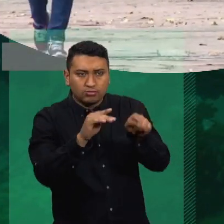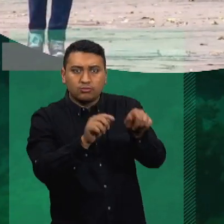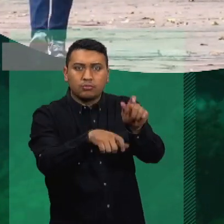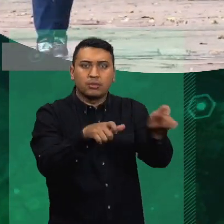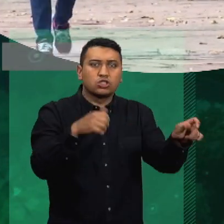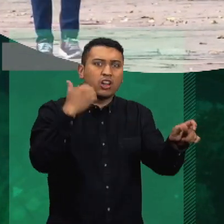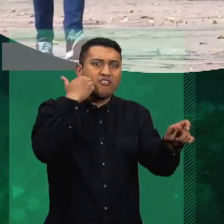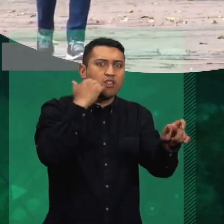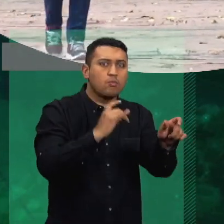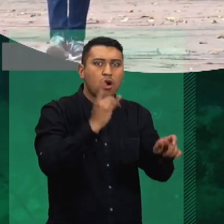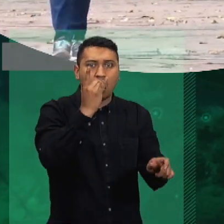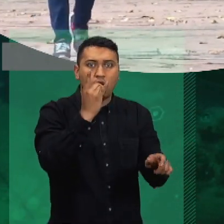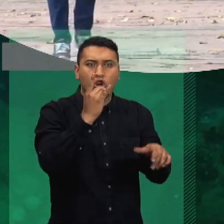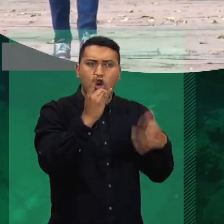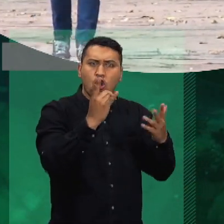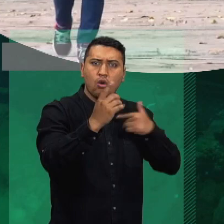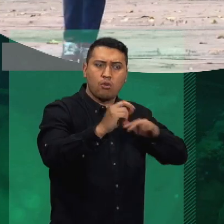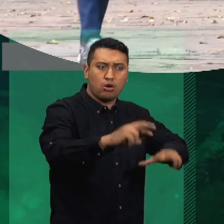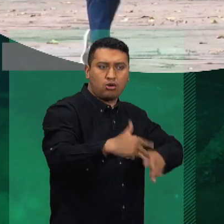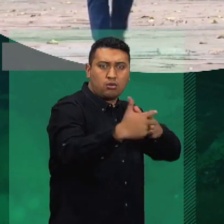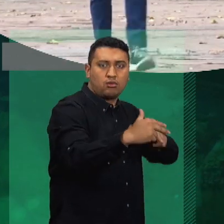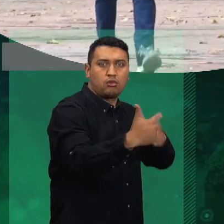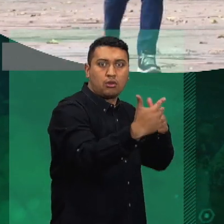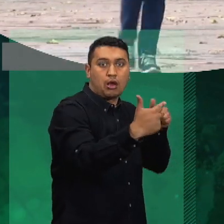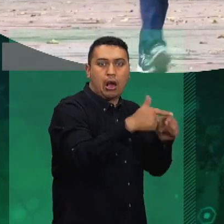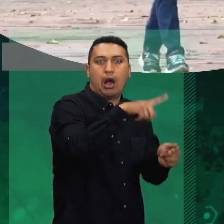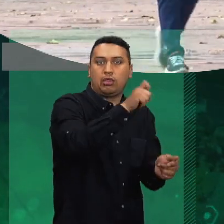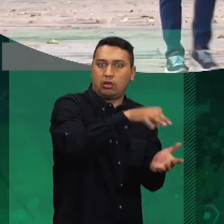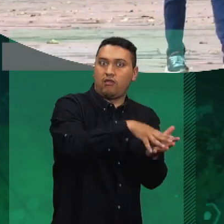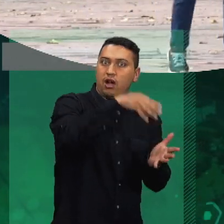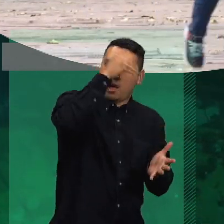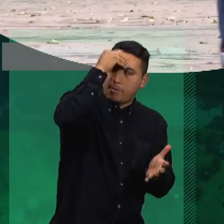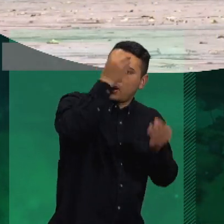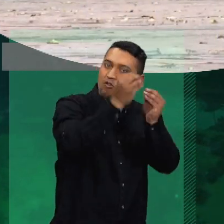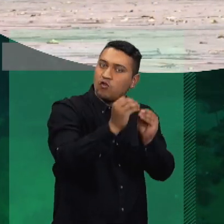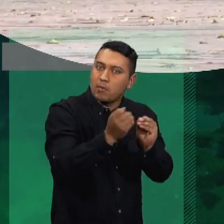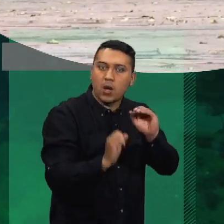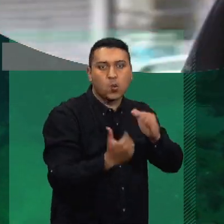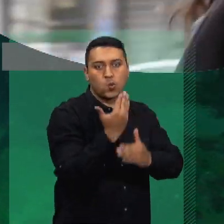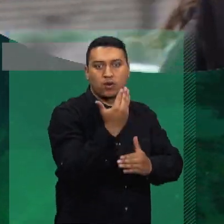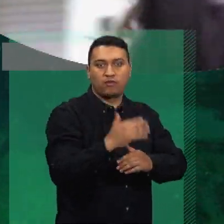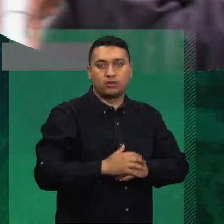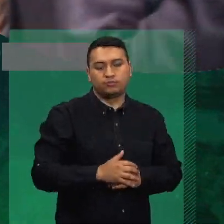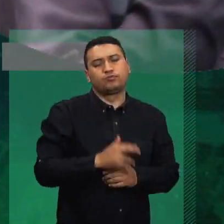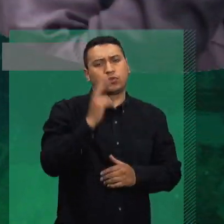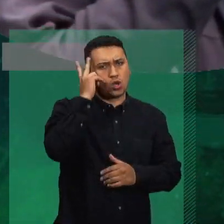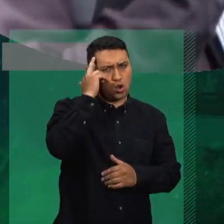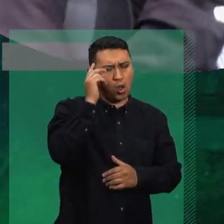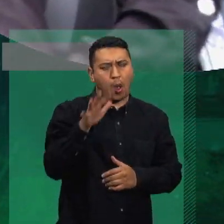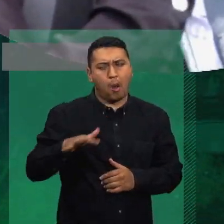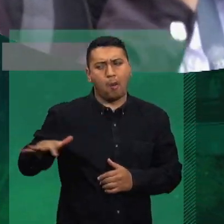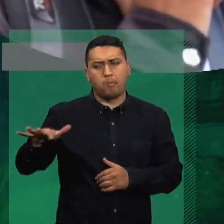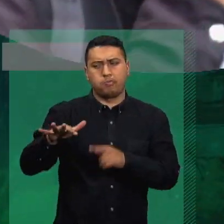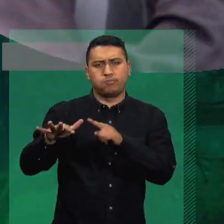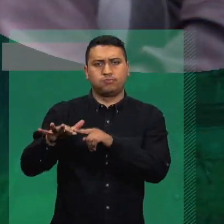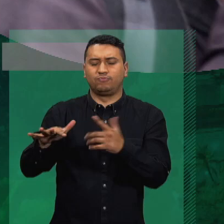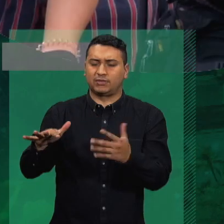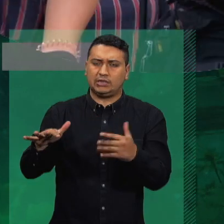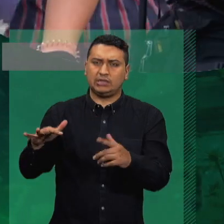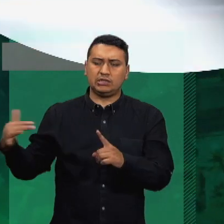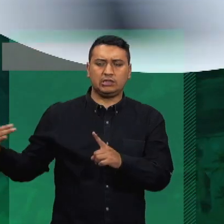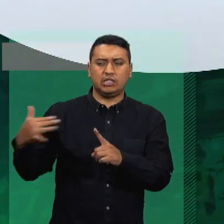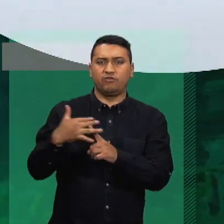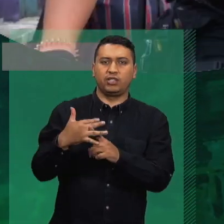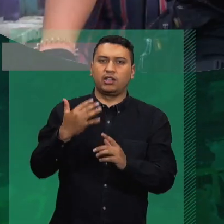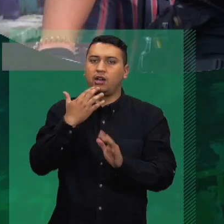¿Qué ocurre? Hay cosas maravillosas, ¿qué ocurre? Hay cosas desastrosas. Puedo, las muertes, las destrucciones, el caos, yo creo que eso